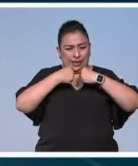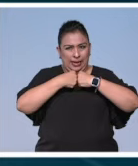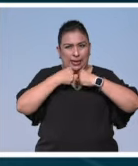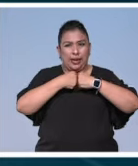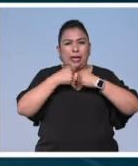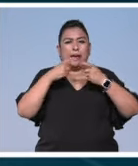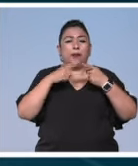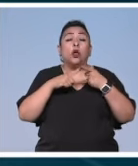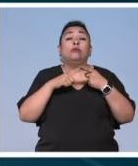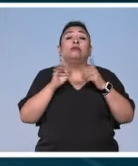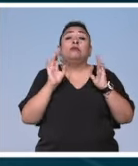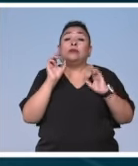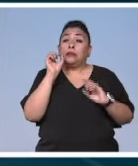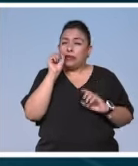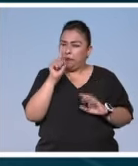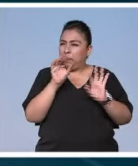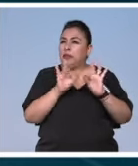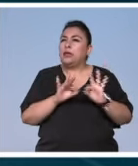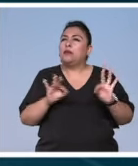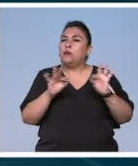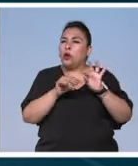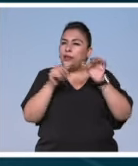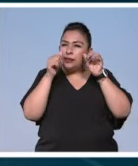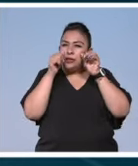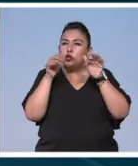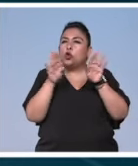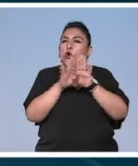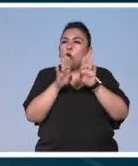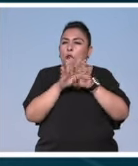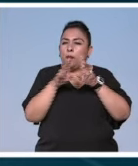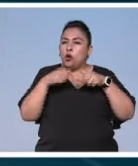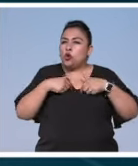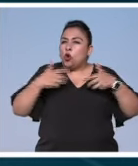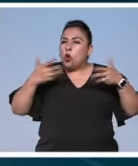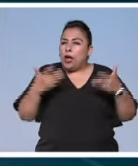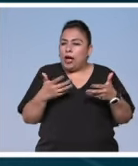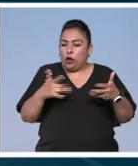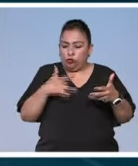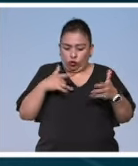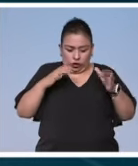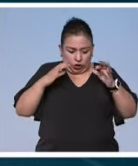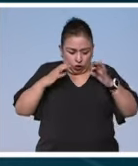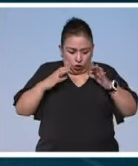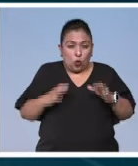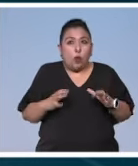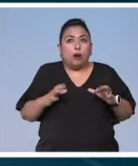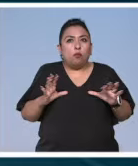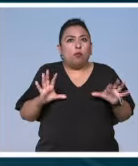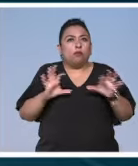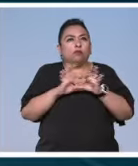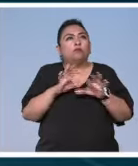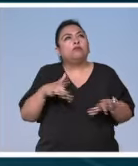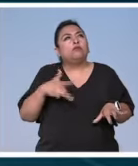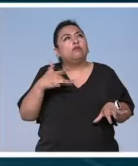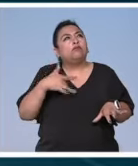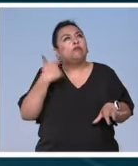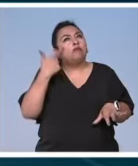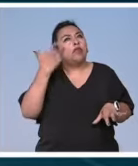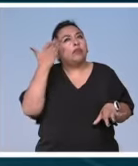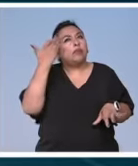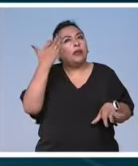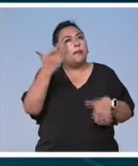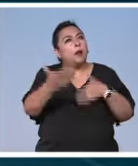corteza insular también es crucial atender la forma en que las acciones y estados corporales influyen en la apreciación del tiempo